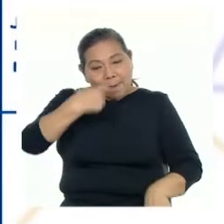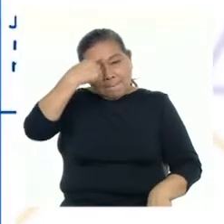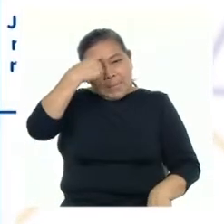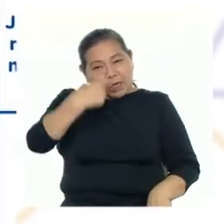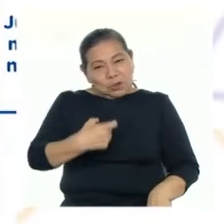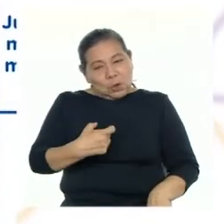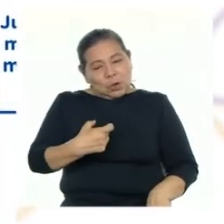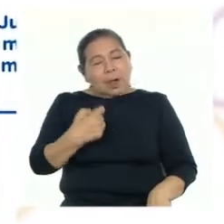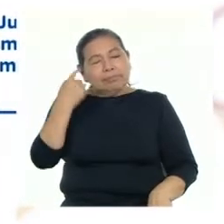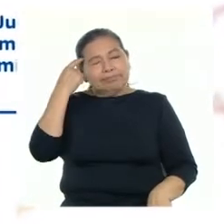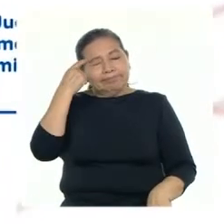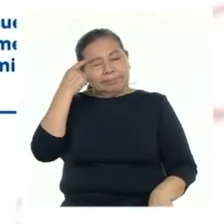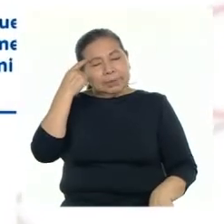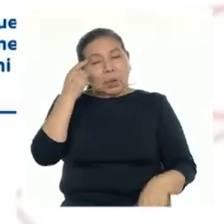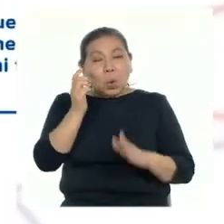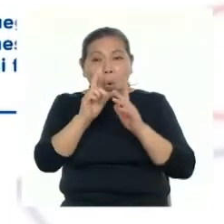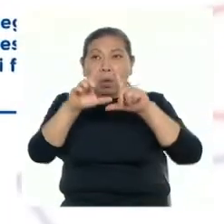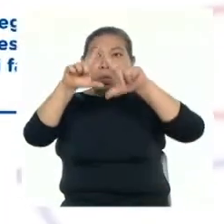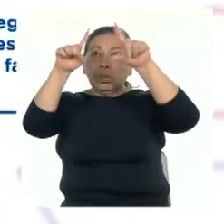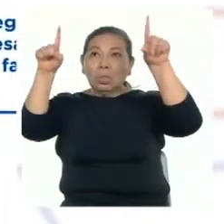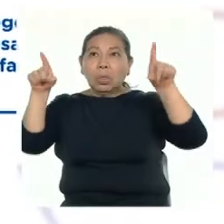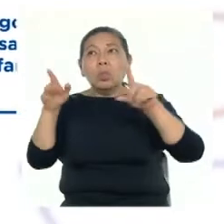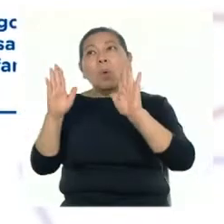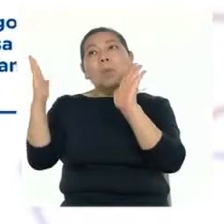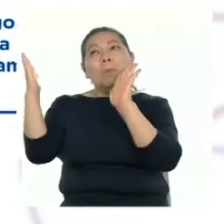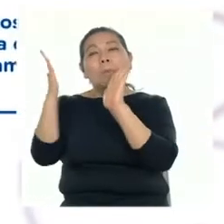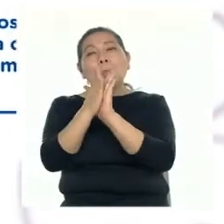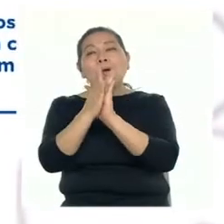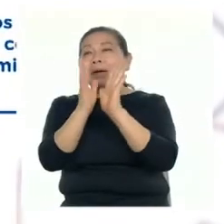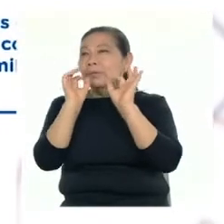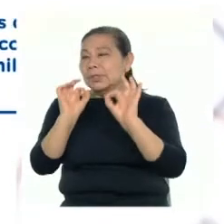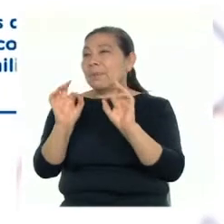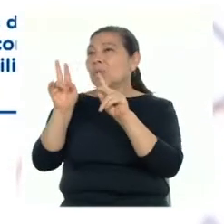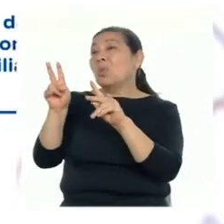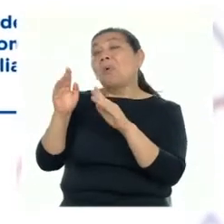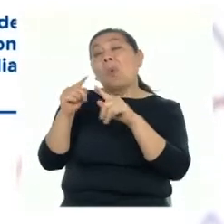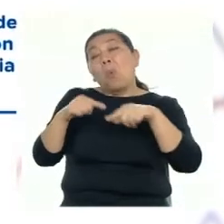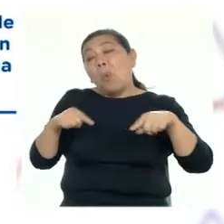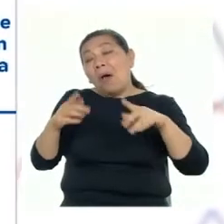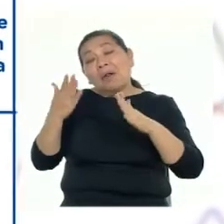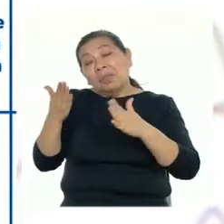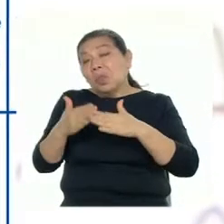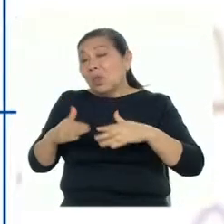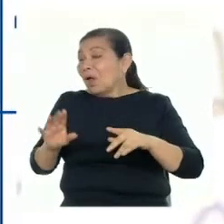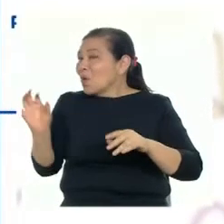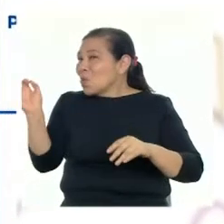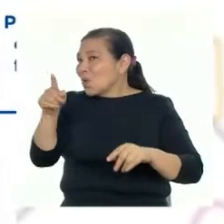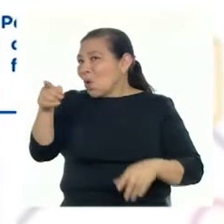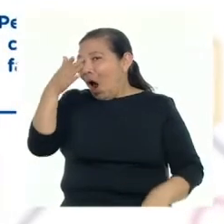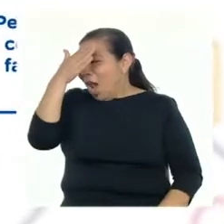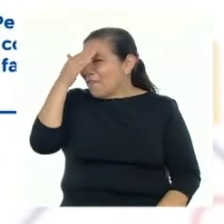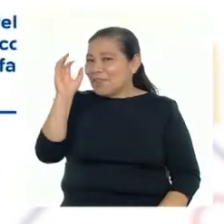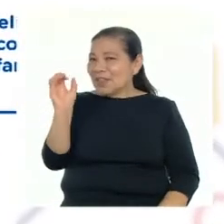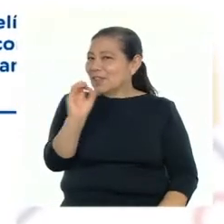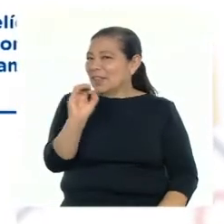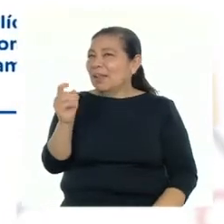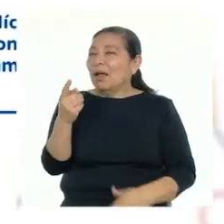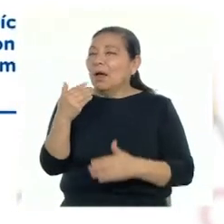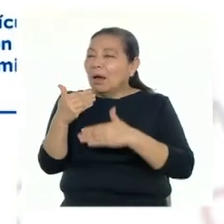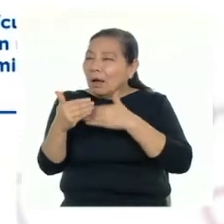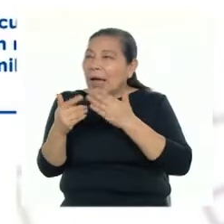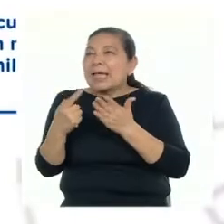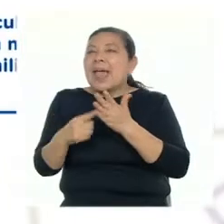y que lo tengan en un lugar donde puedan verlo siempre. Así, nunca se olvidarán de aquellas